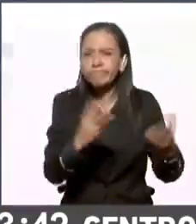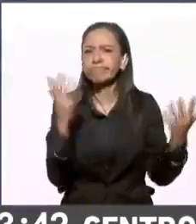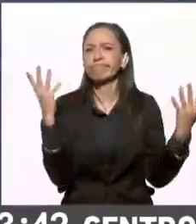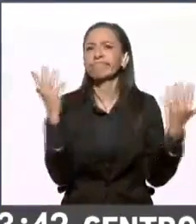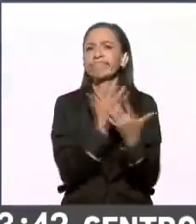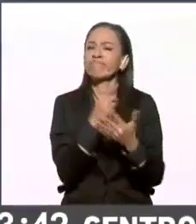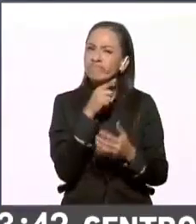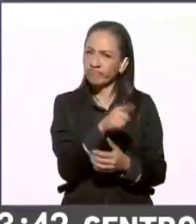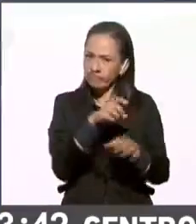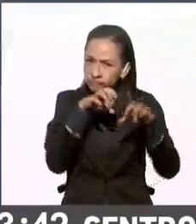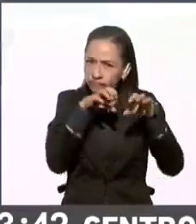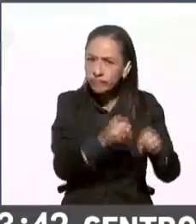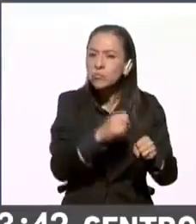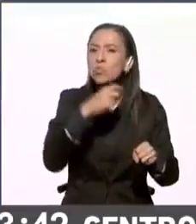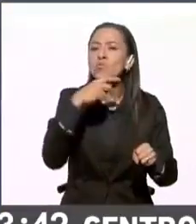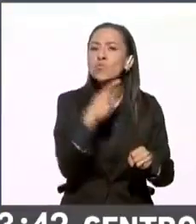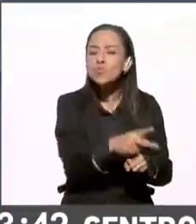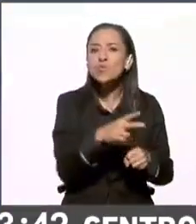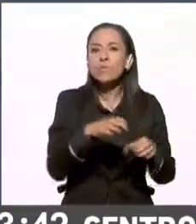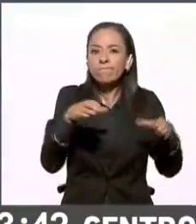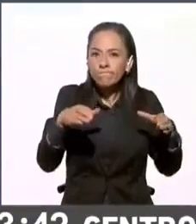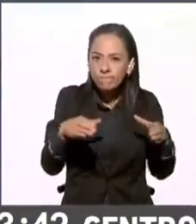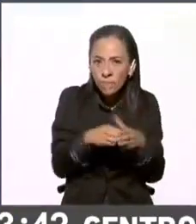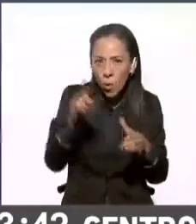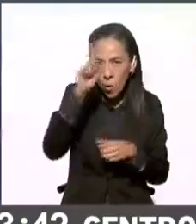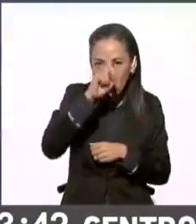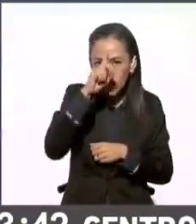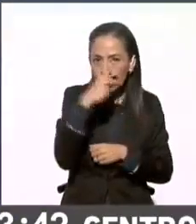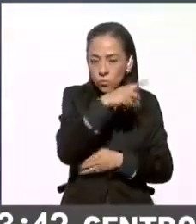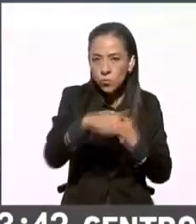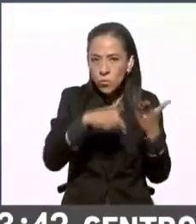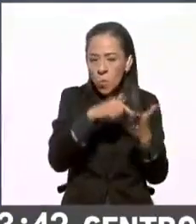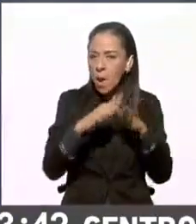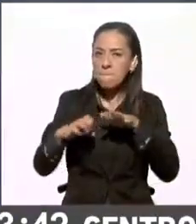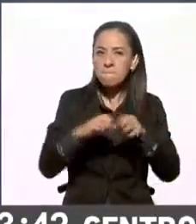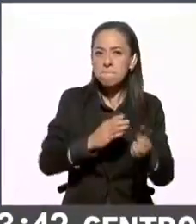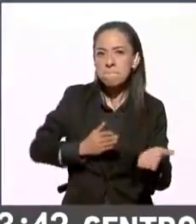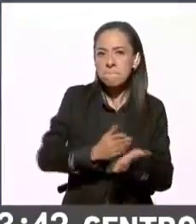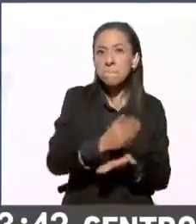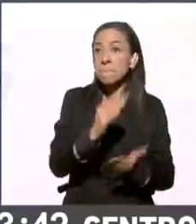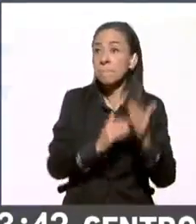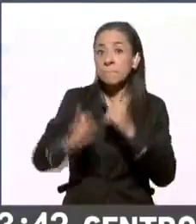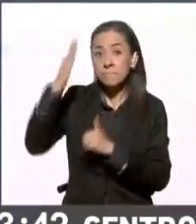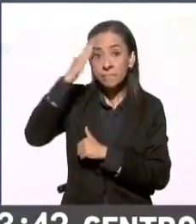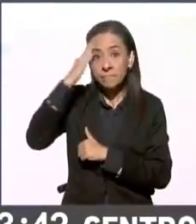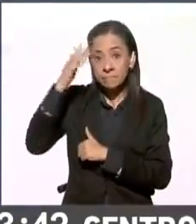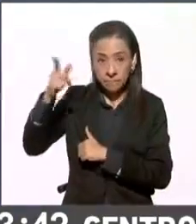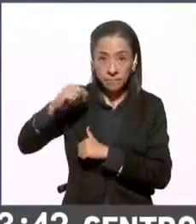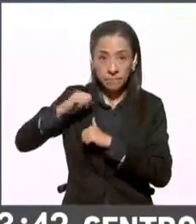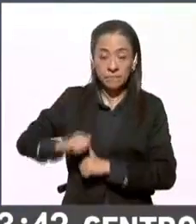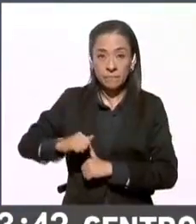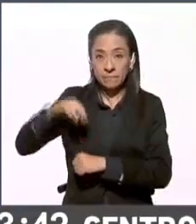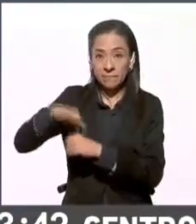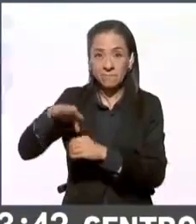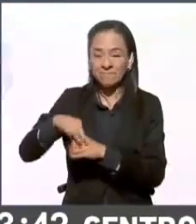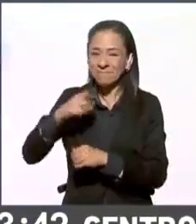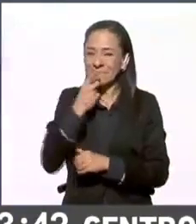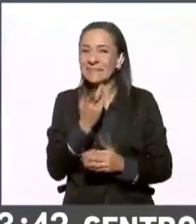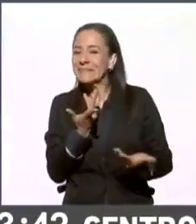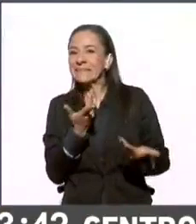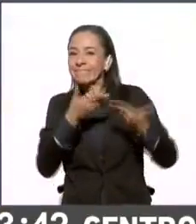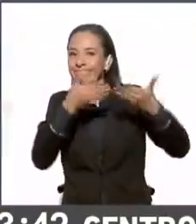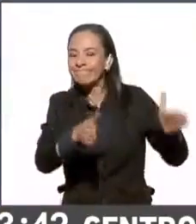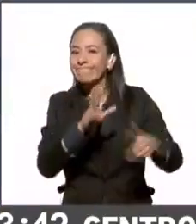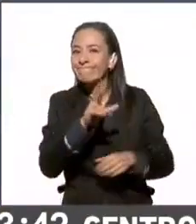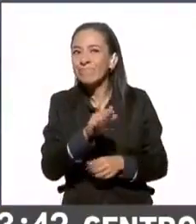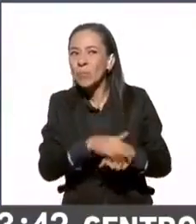local y por ende lo que nos decían las autoridades electorales es que no había una garantía para que la elección